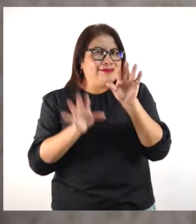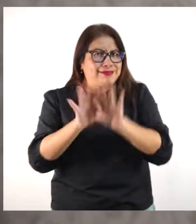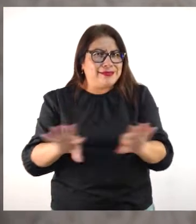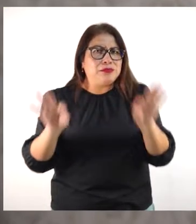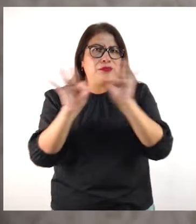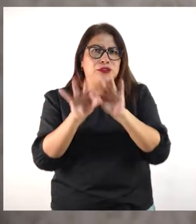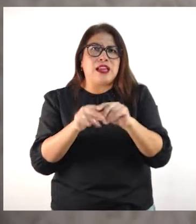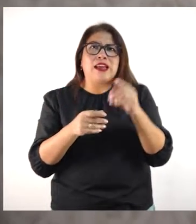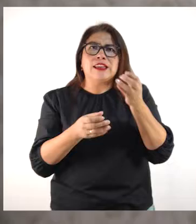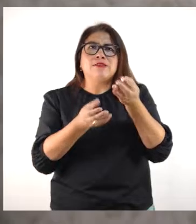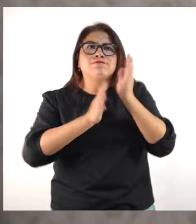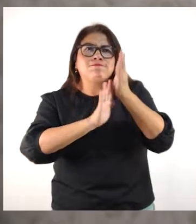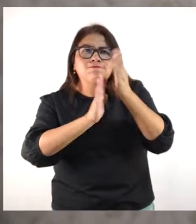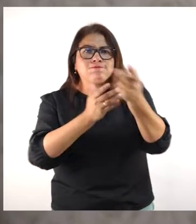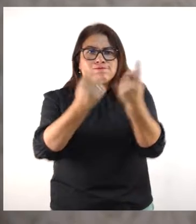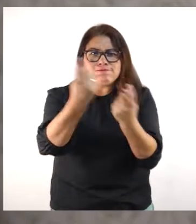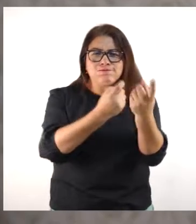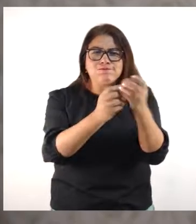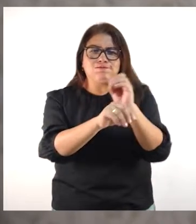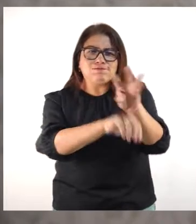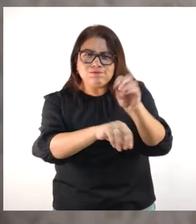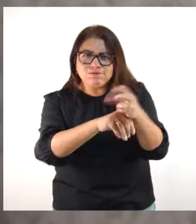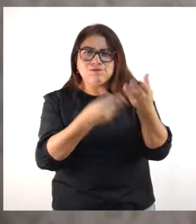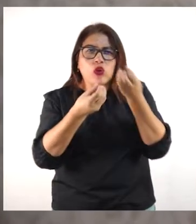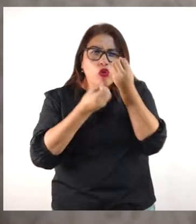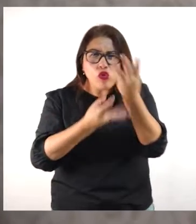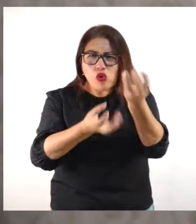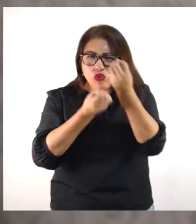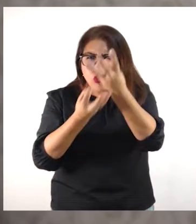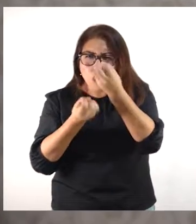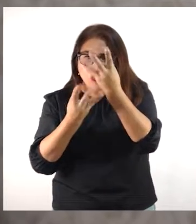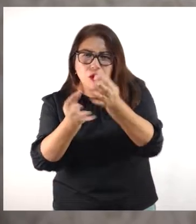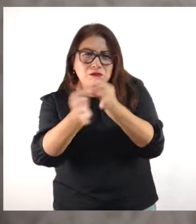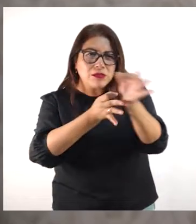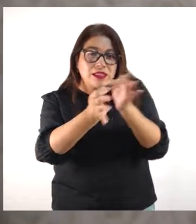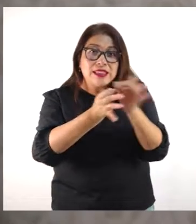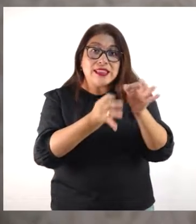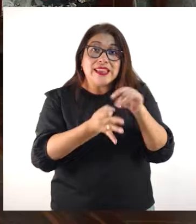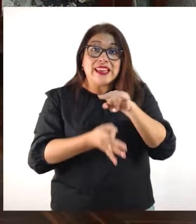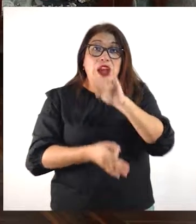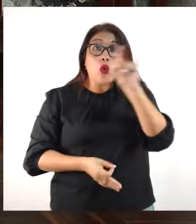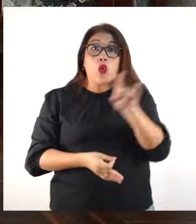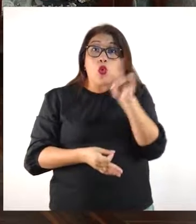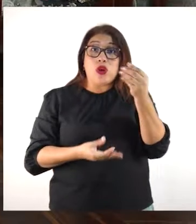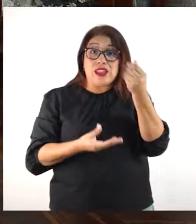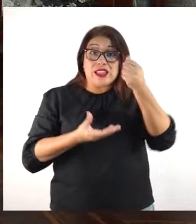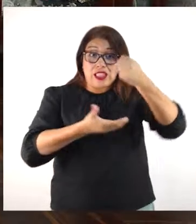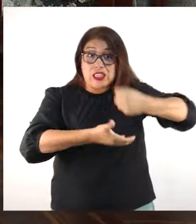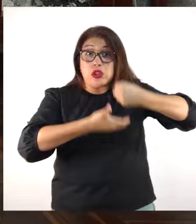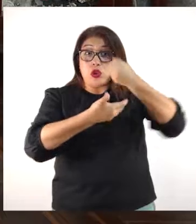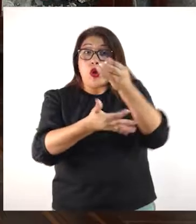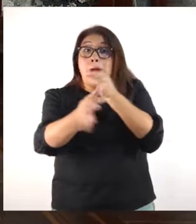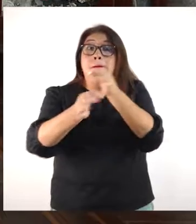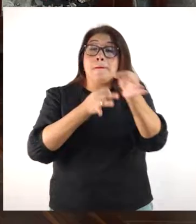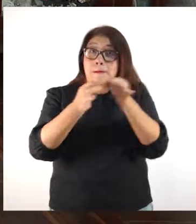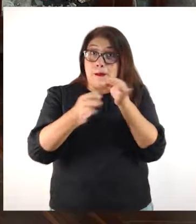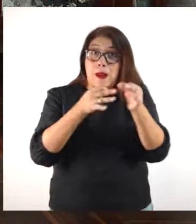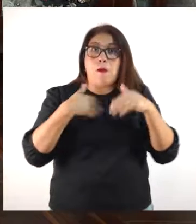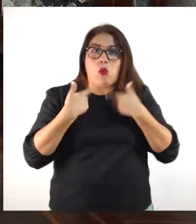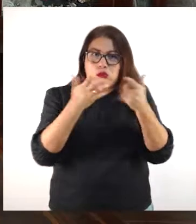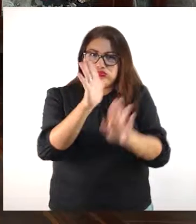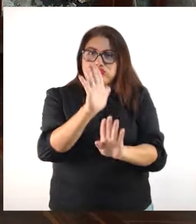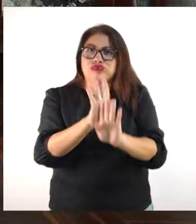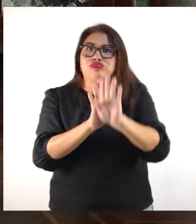capacitación, una buena orientación para que esa inversión que van a hacer con el capital semilla